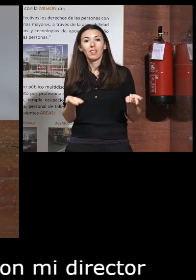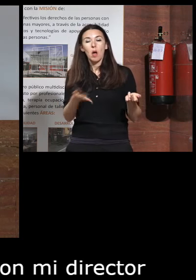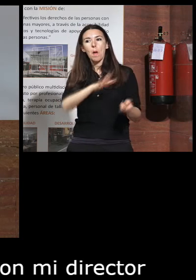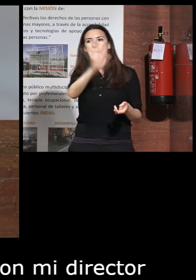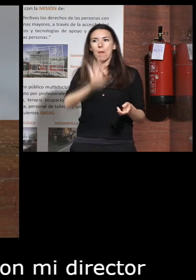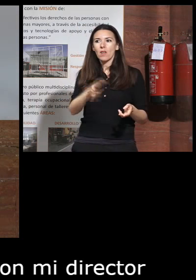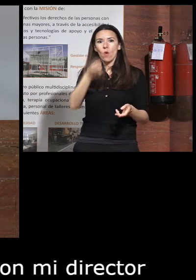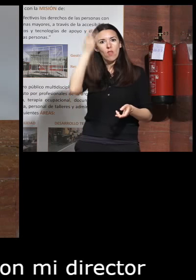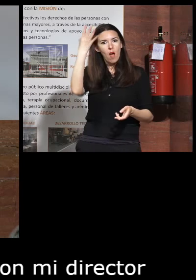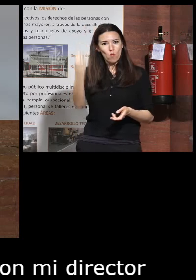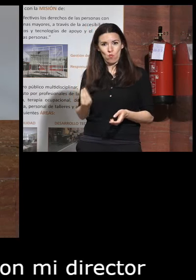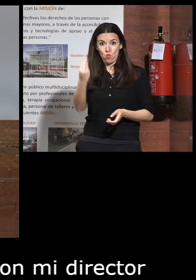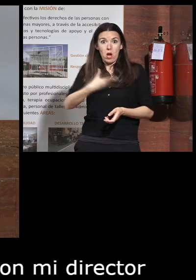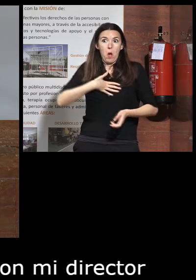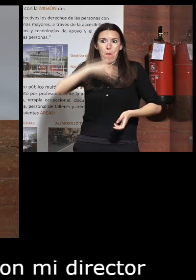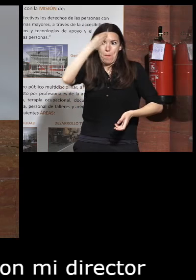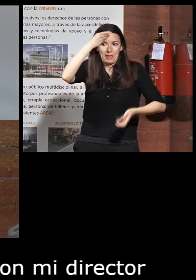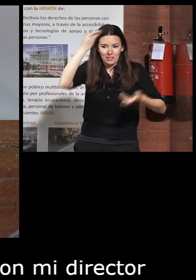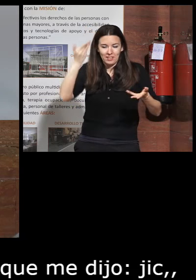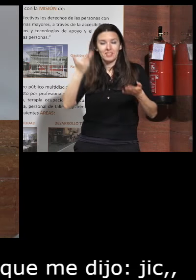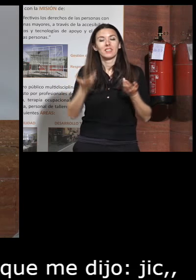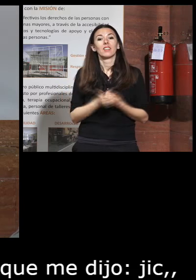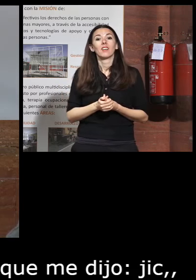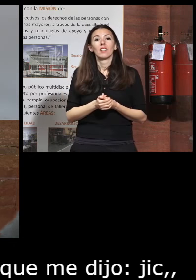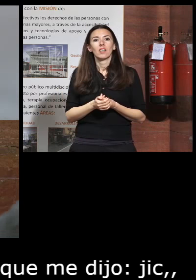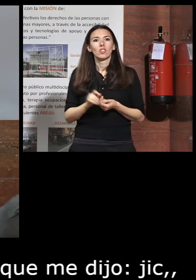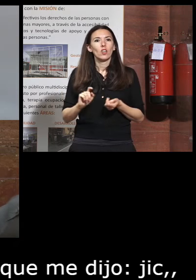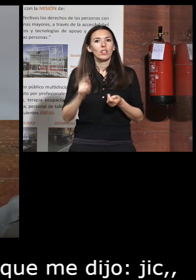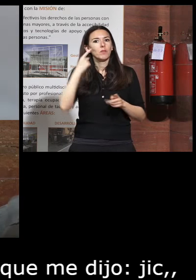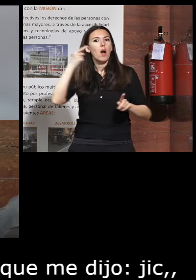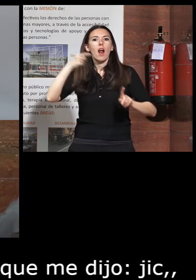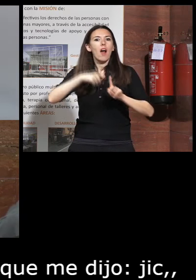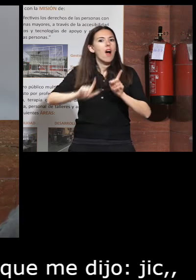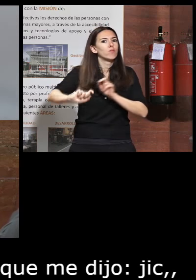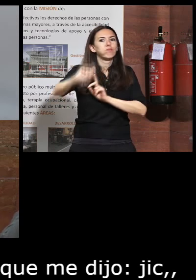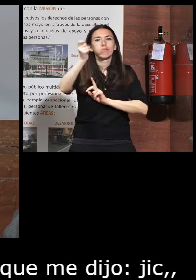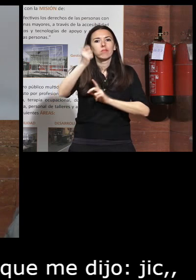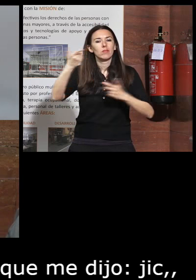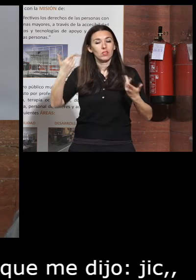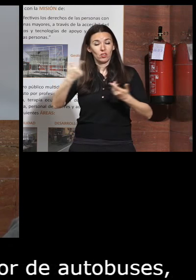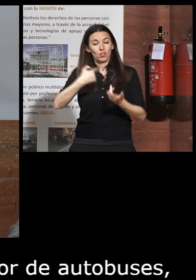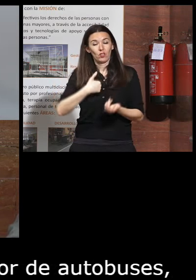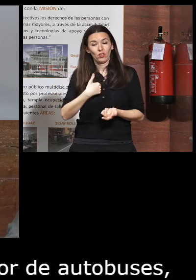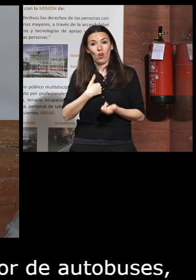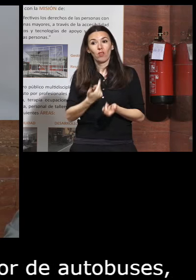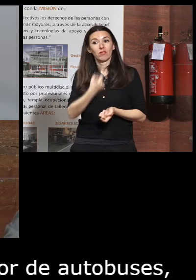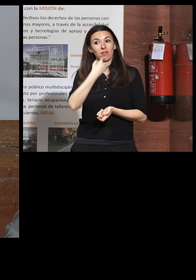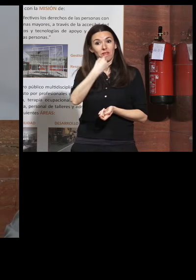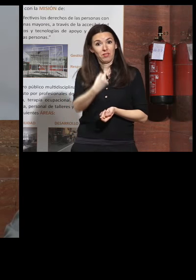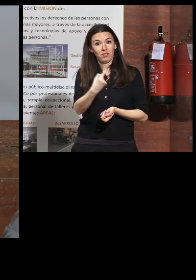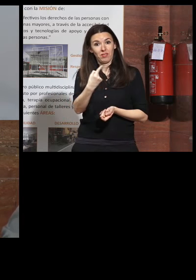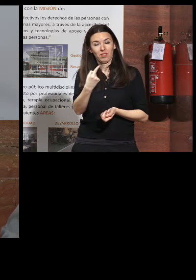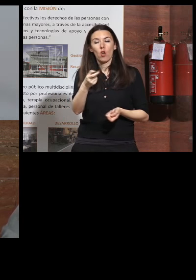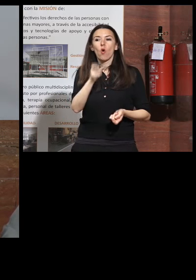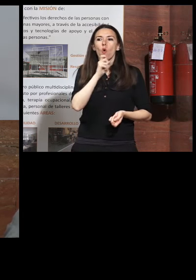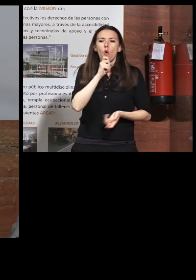parecía que era una idea muy buena y entonces para que triunfara pues yo le dije bueno y